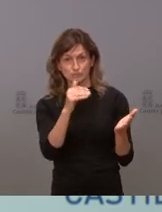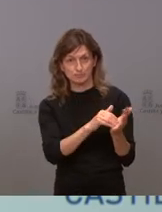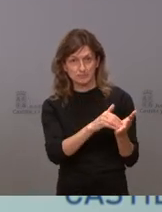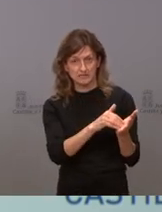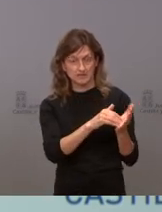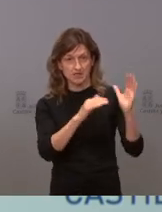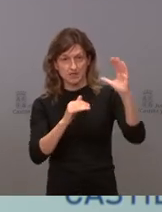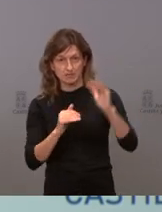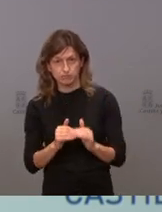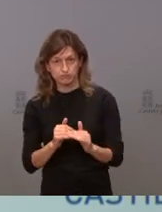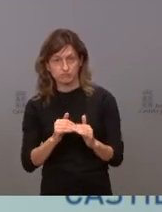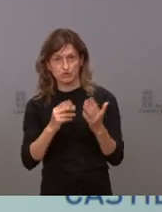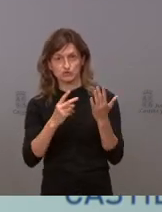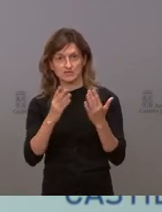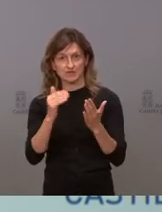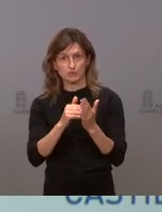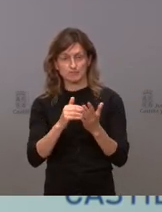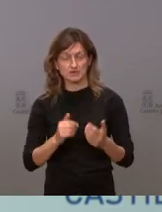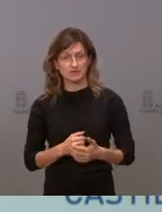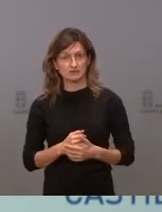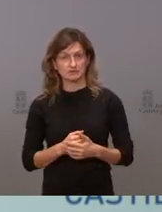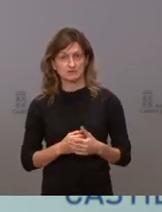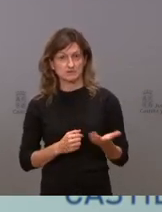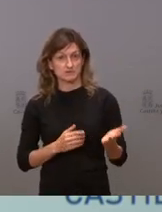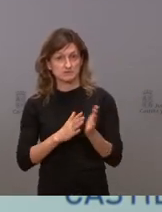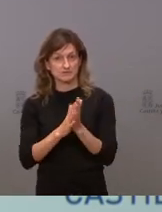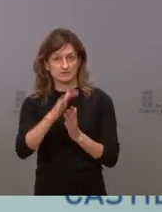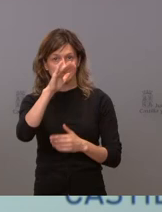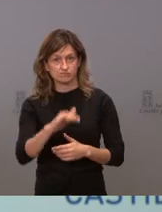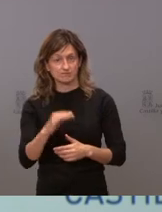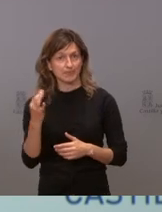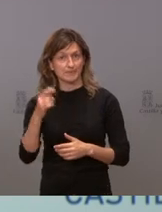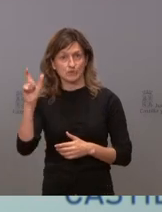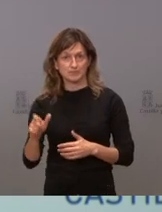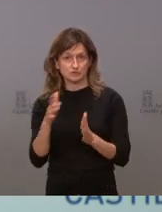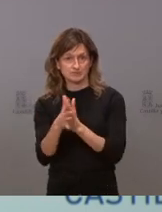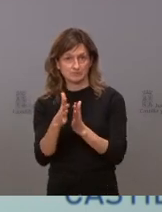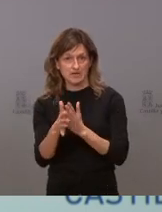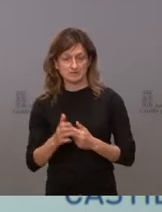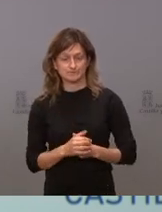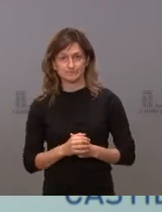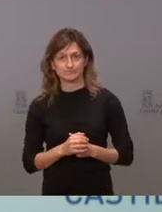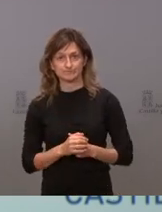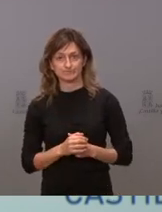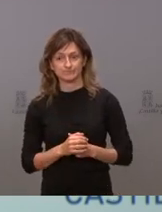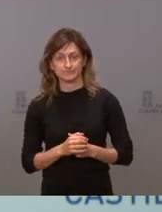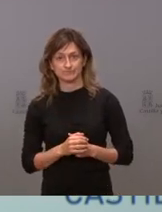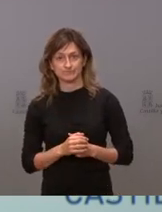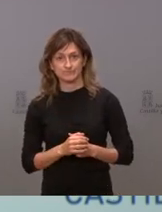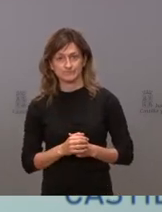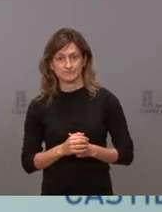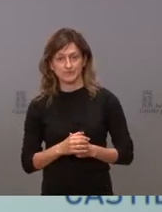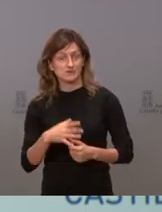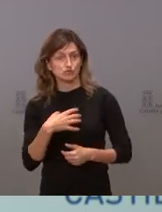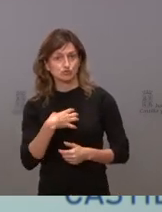a 85.000 en 15 días hay un salto que alguien tiene que explicar que alguien tiene que explicar y que lo que no